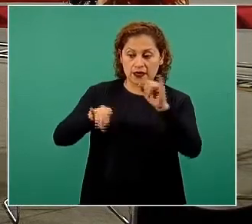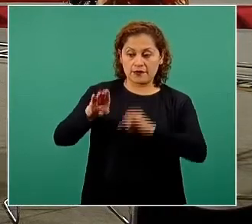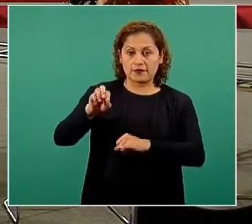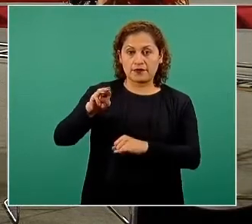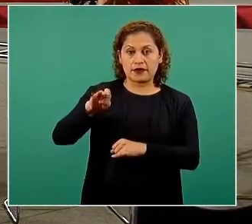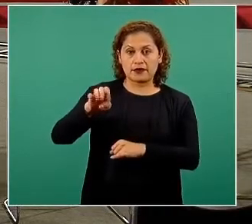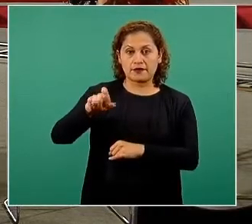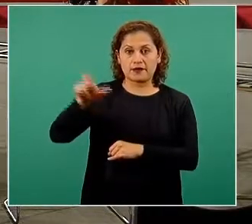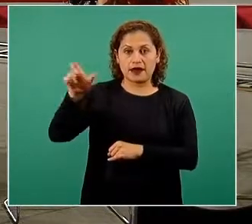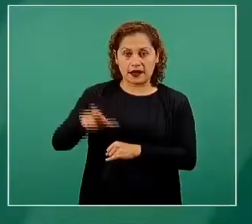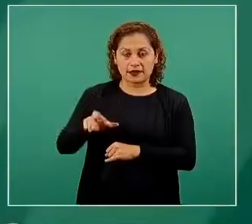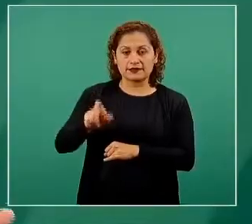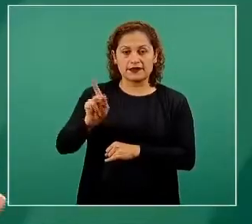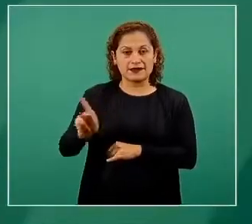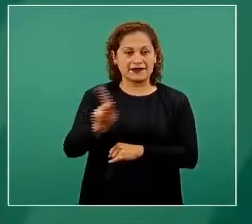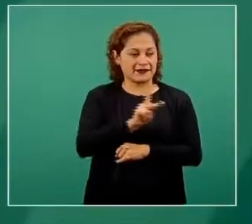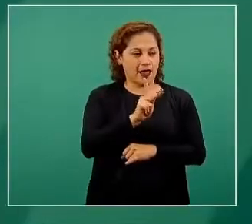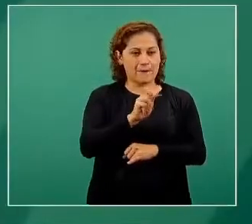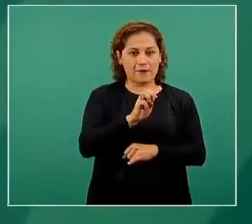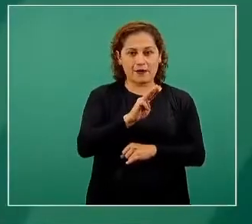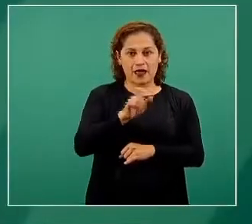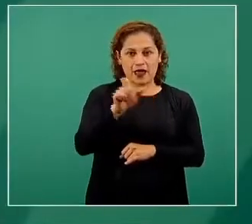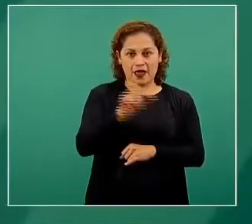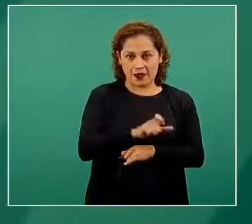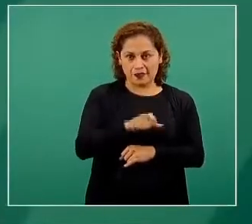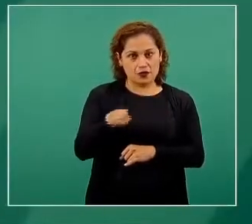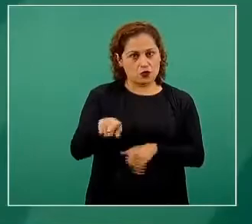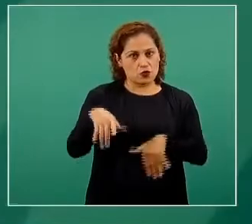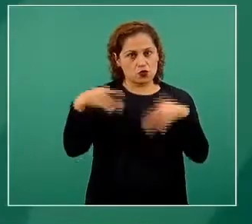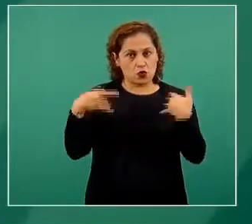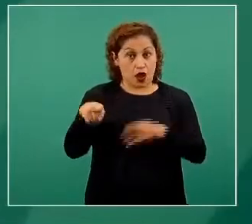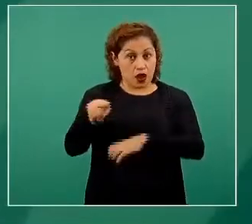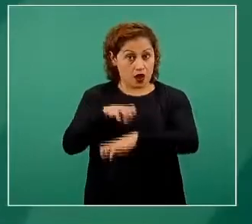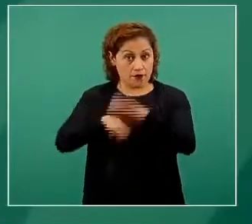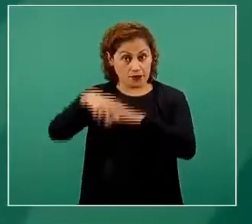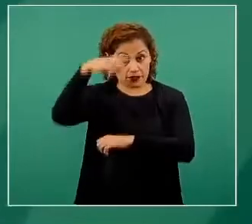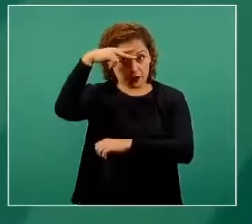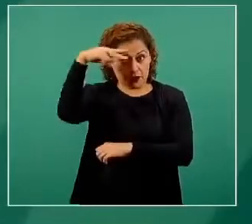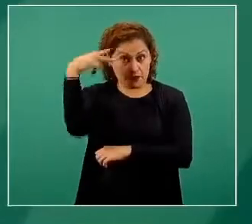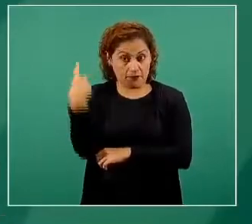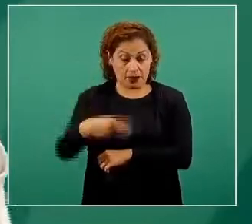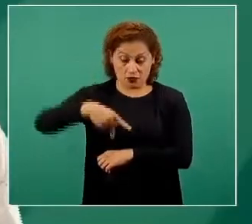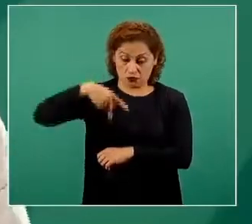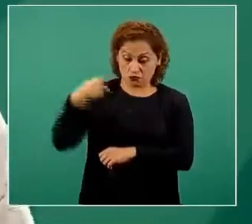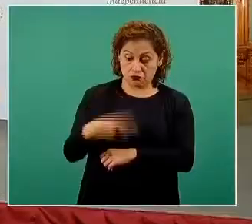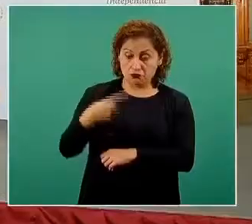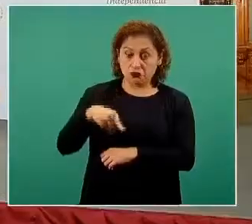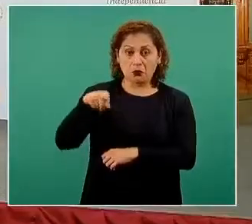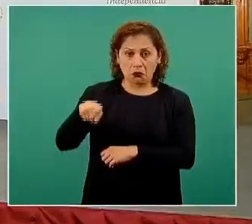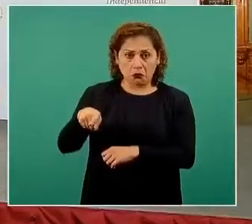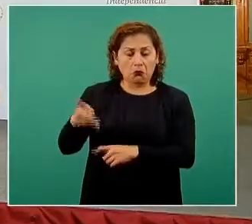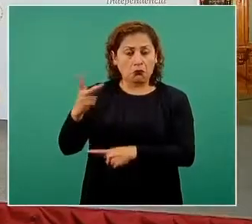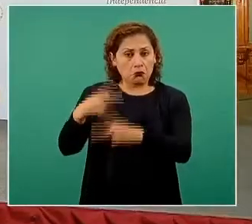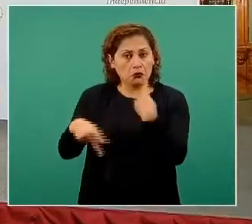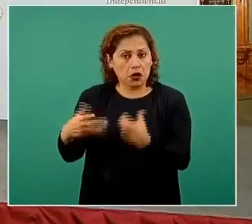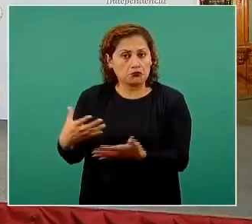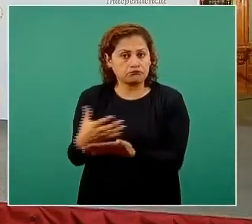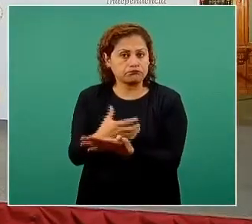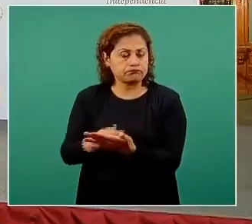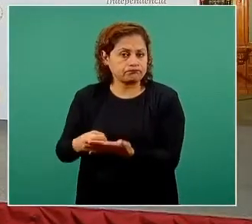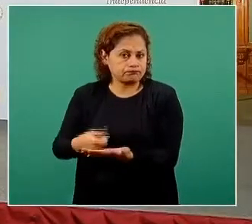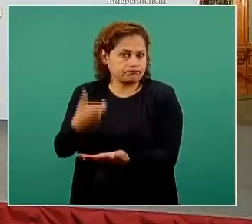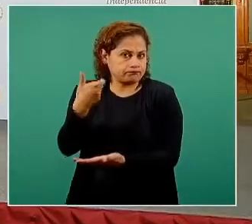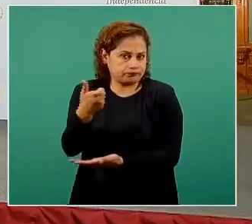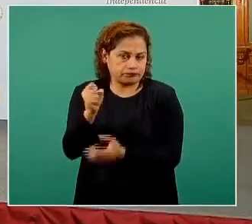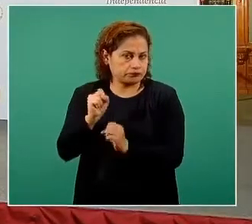y tiene ese potencial, tiene potencial de ser una empresa que genera dividendos, genera riqueza en términos